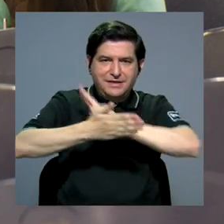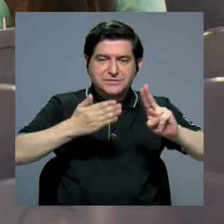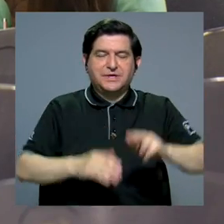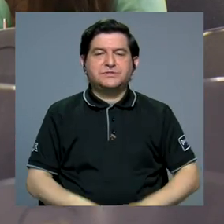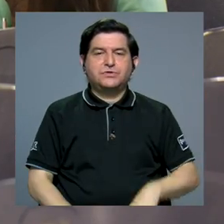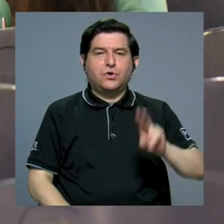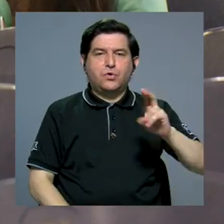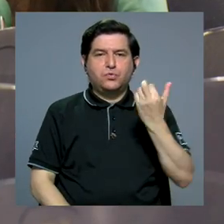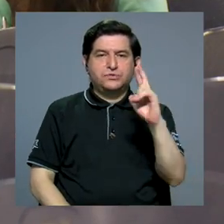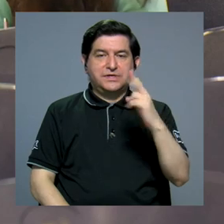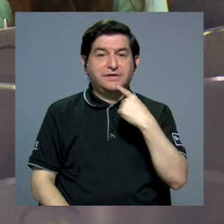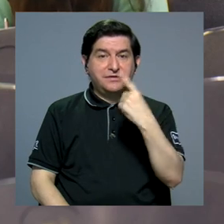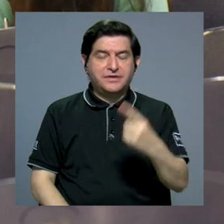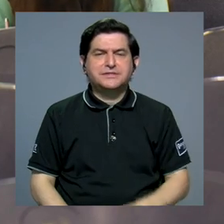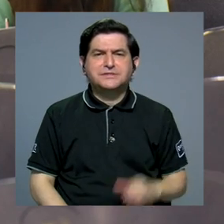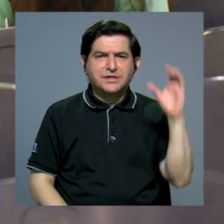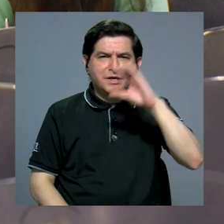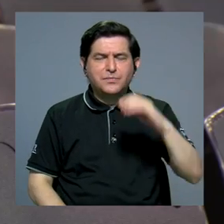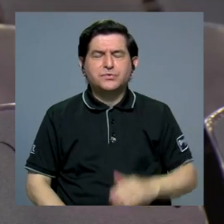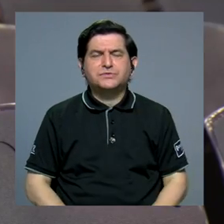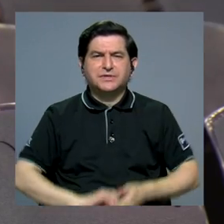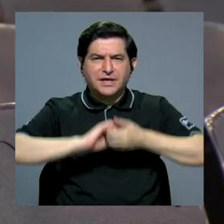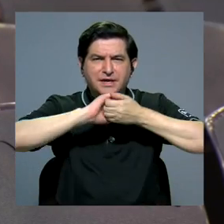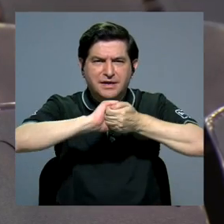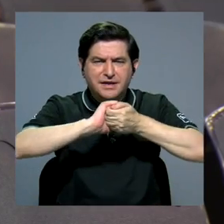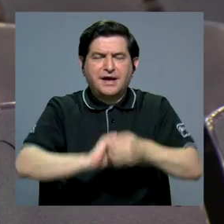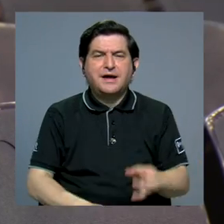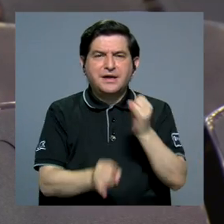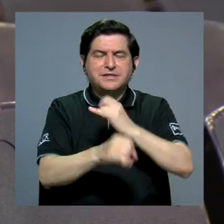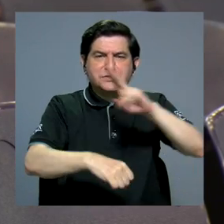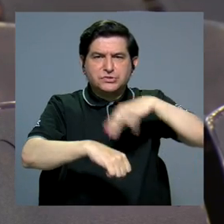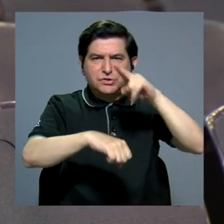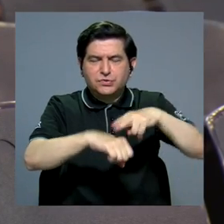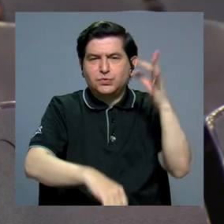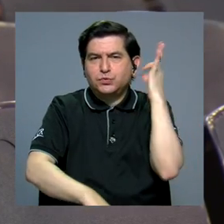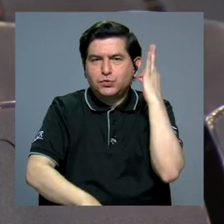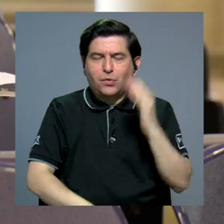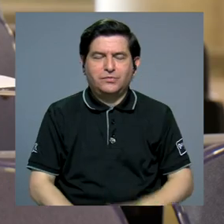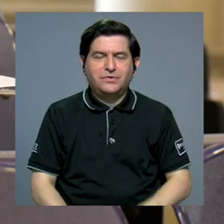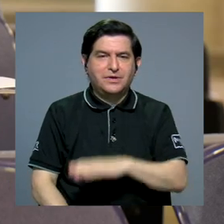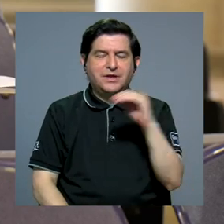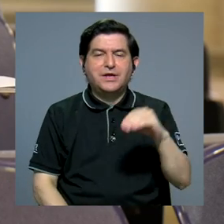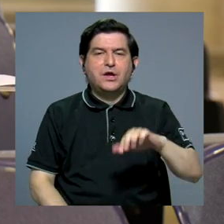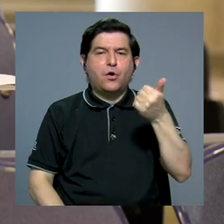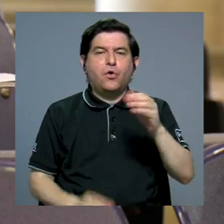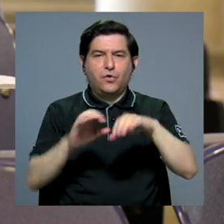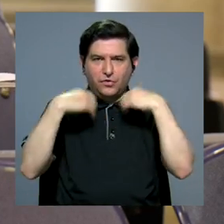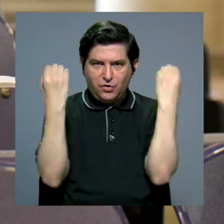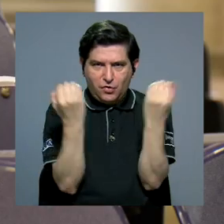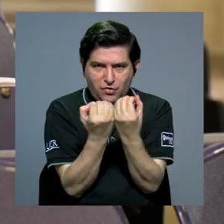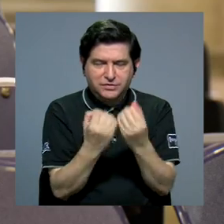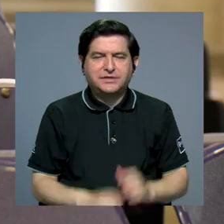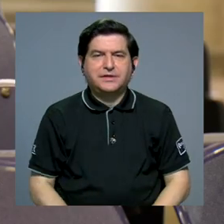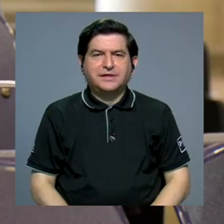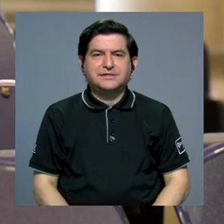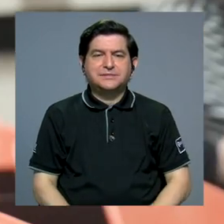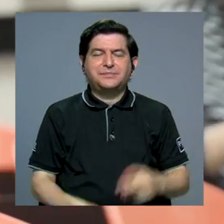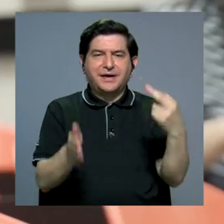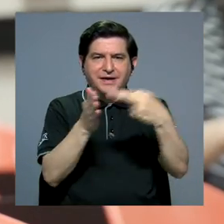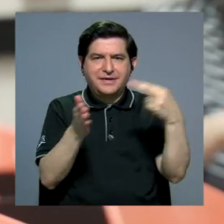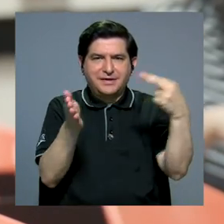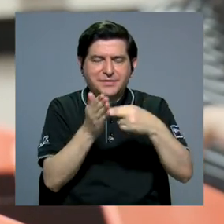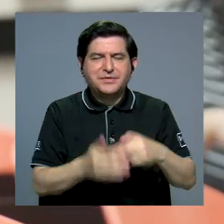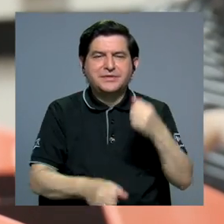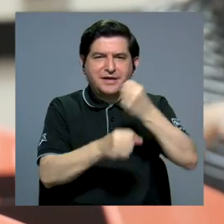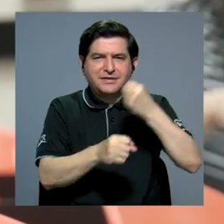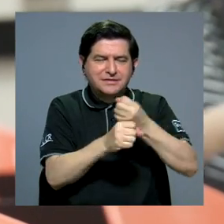vez, la UCR anunció que buscará cooperación con el Instituto Nacional de las Mujeres y con otras organizaciones para poder replicar